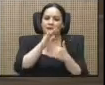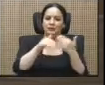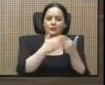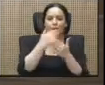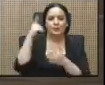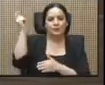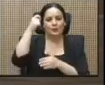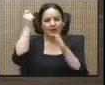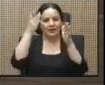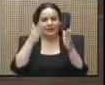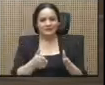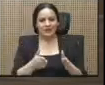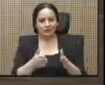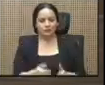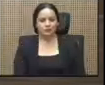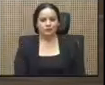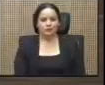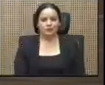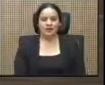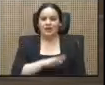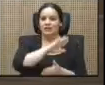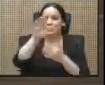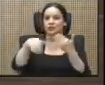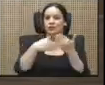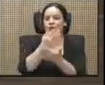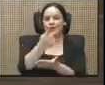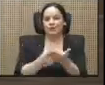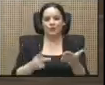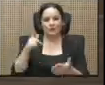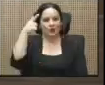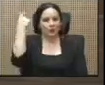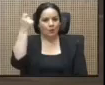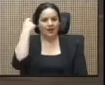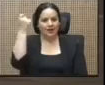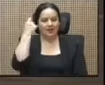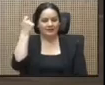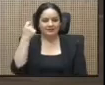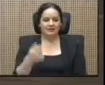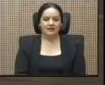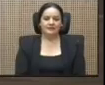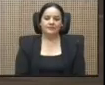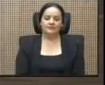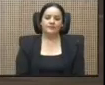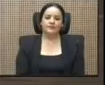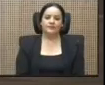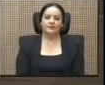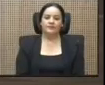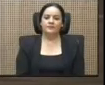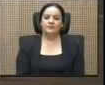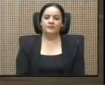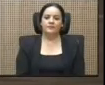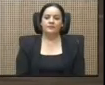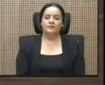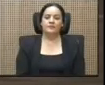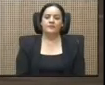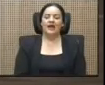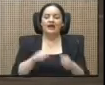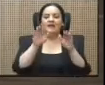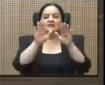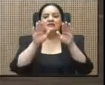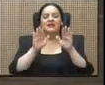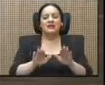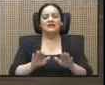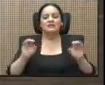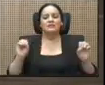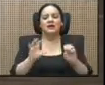guanacastecos, de toda la provincia de Guanacaste, sin excepción, a las excelentes y